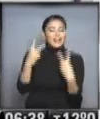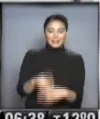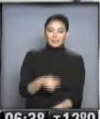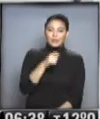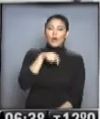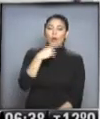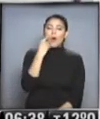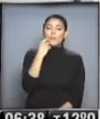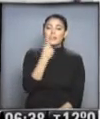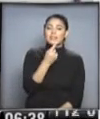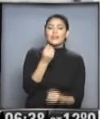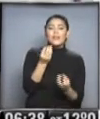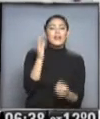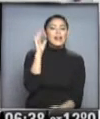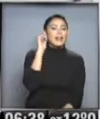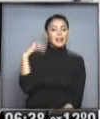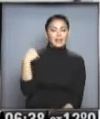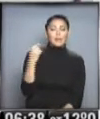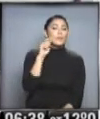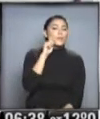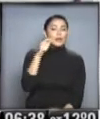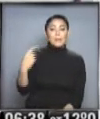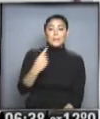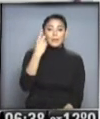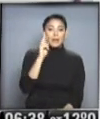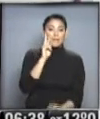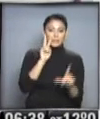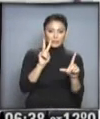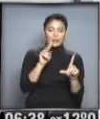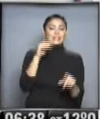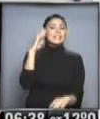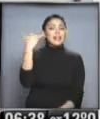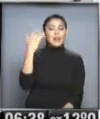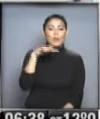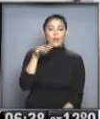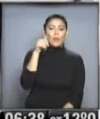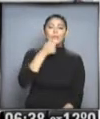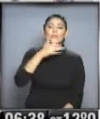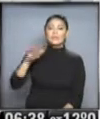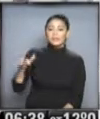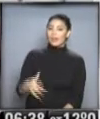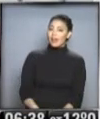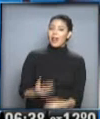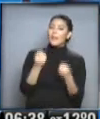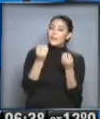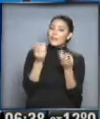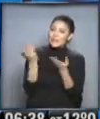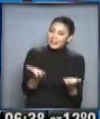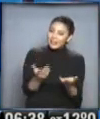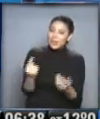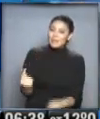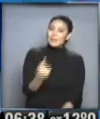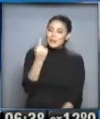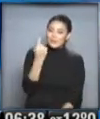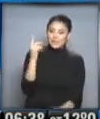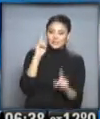Santiago Leiva dice, hola Gaby, un beso grande, la primera vez que los miro. Saludos desde Pinamar. Bueno, te damos la bienvenida entonces, Santiago, que nos ves